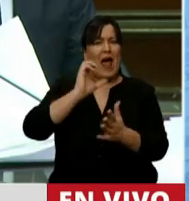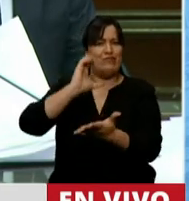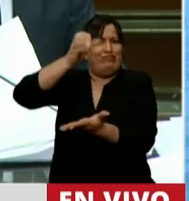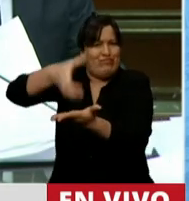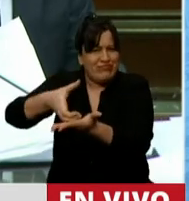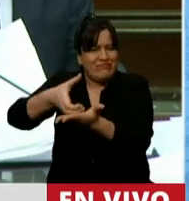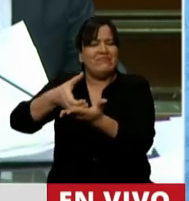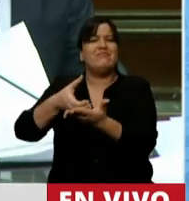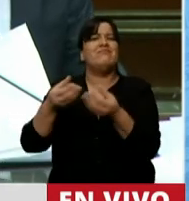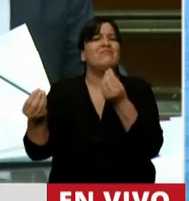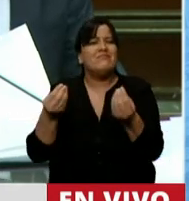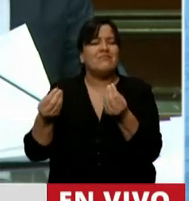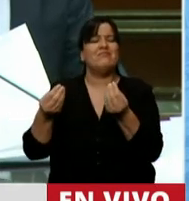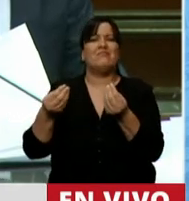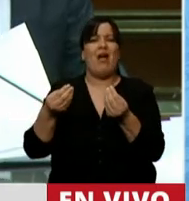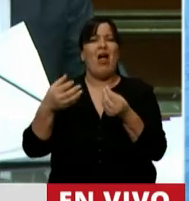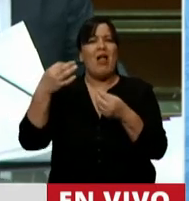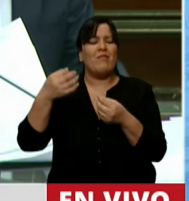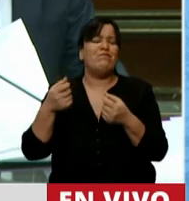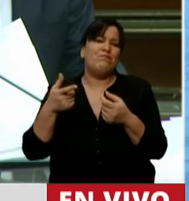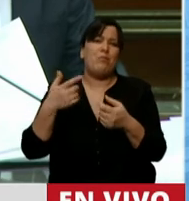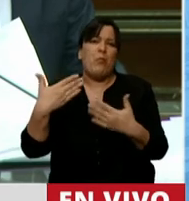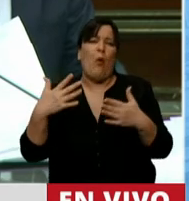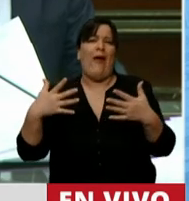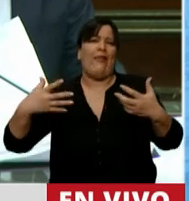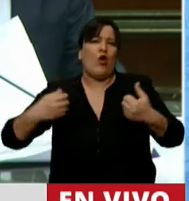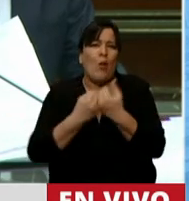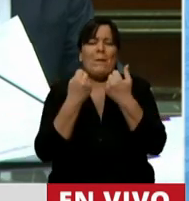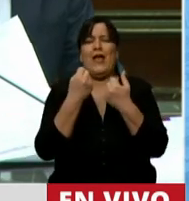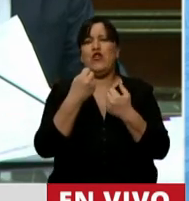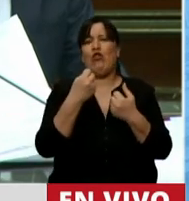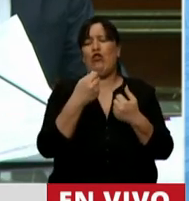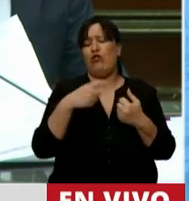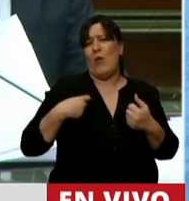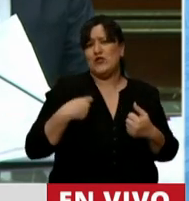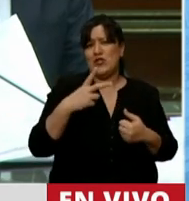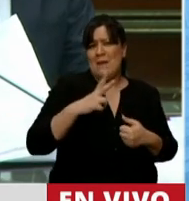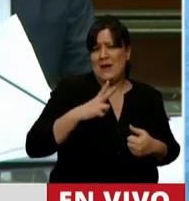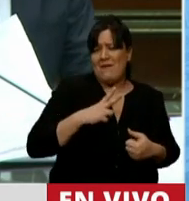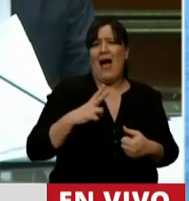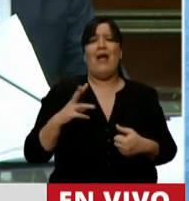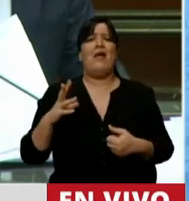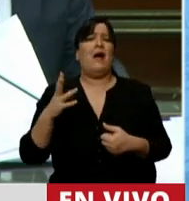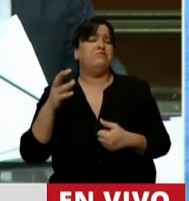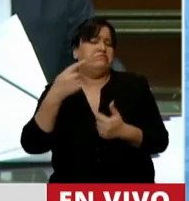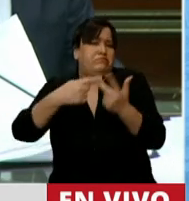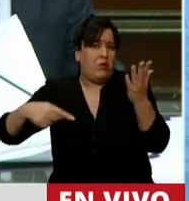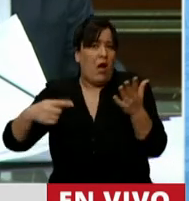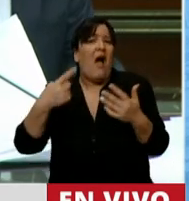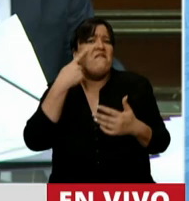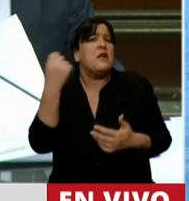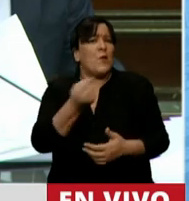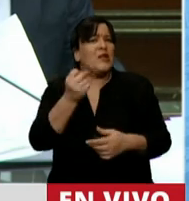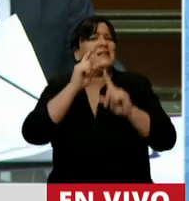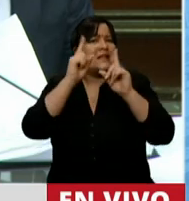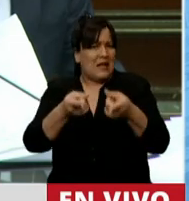mediante la posibilidad de convenios con prepagas y obras sociales. Sería muy importante conocer eso